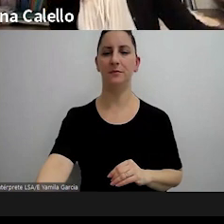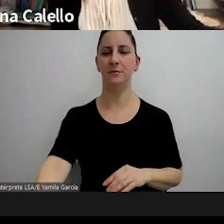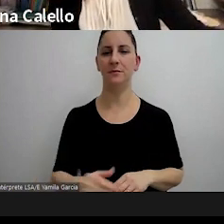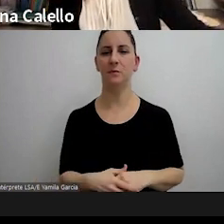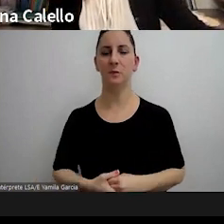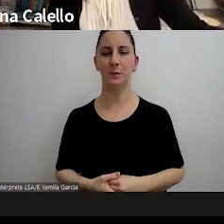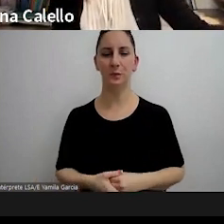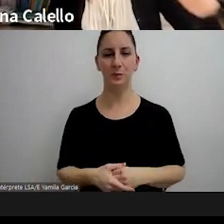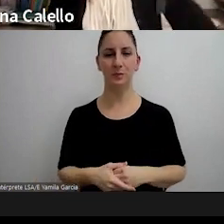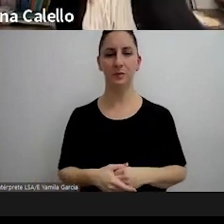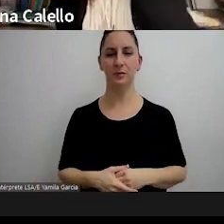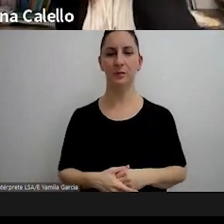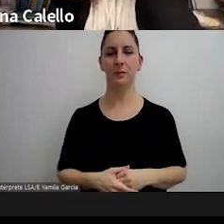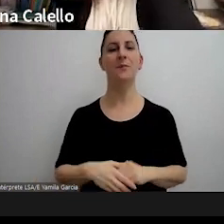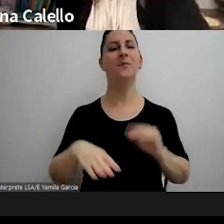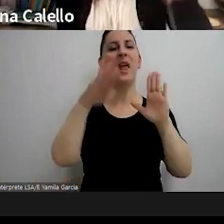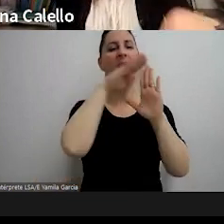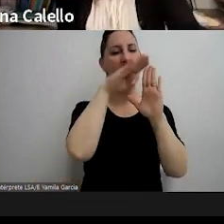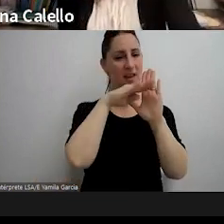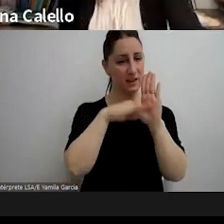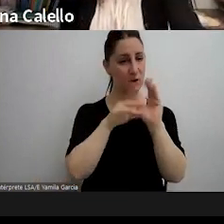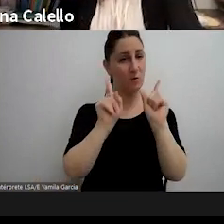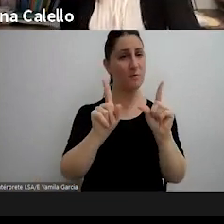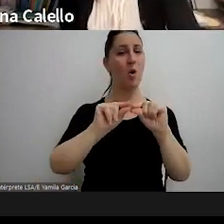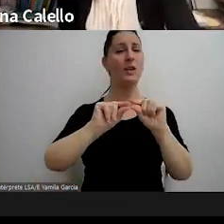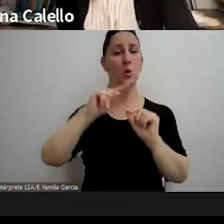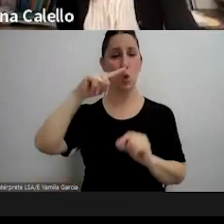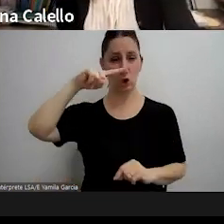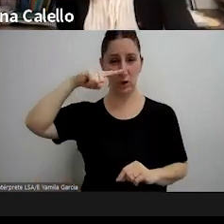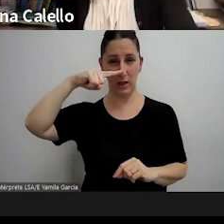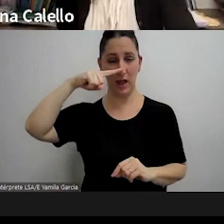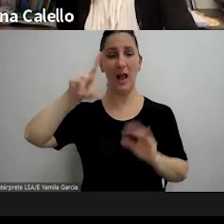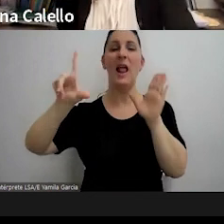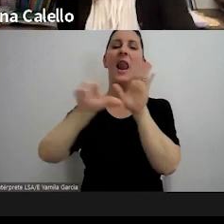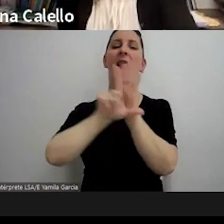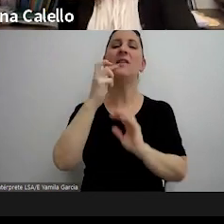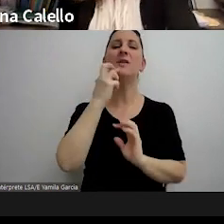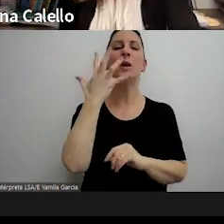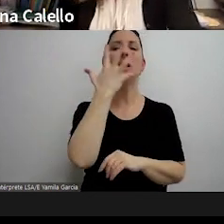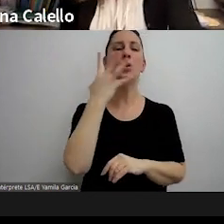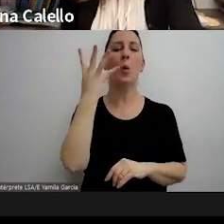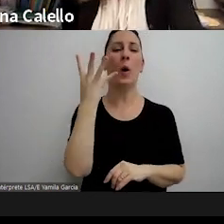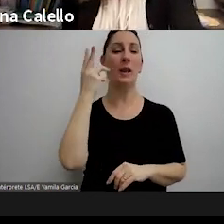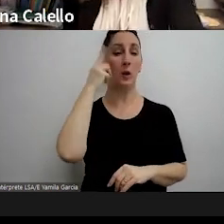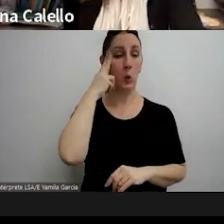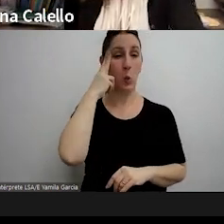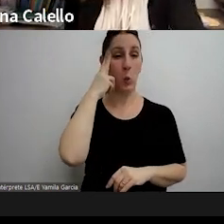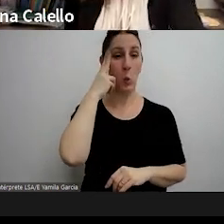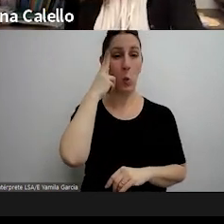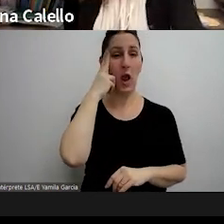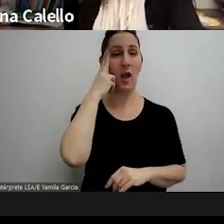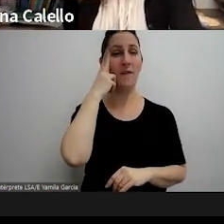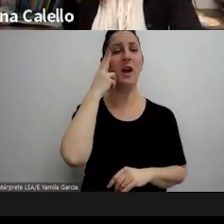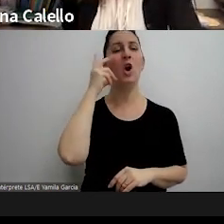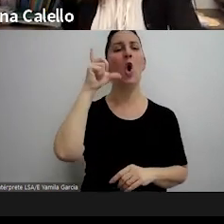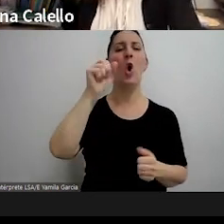ahí tenemos los requisitos conforme al artículo 7 de la ley 19.549 competencia